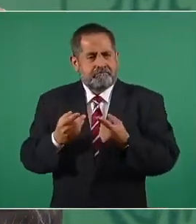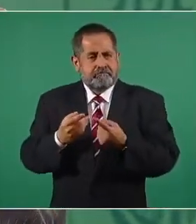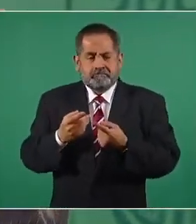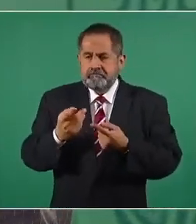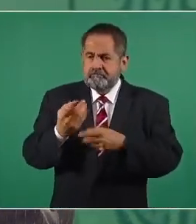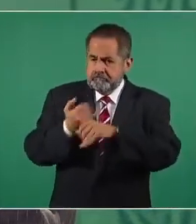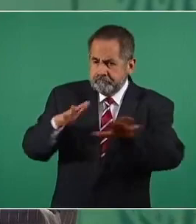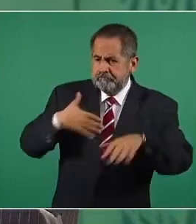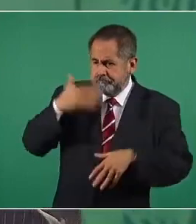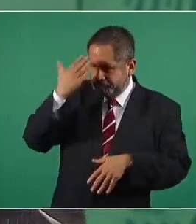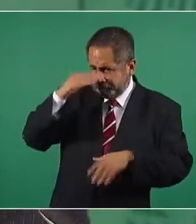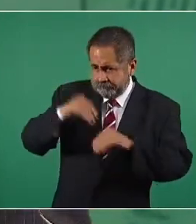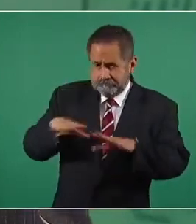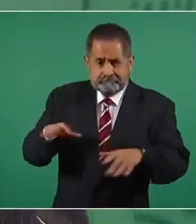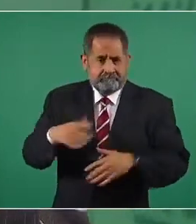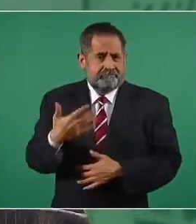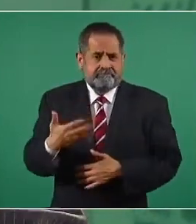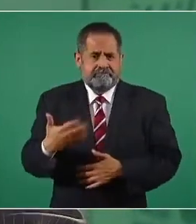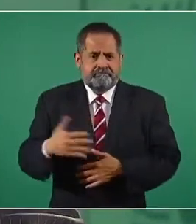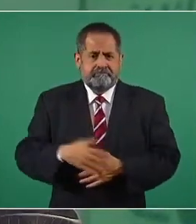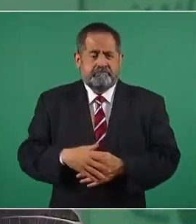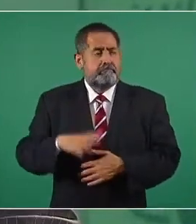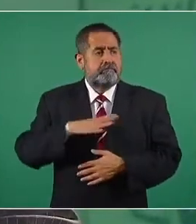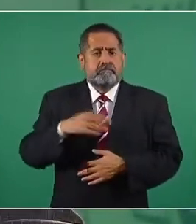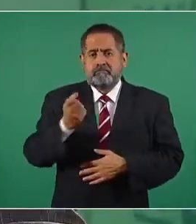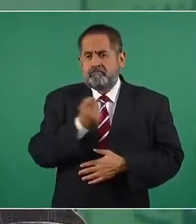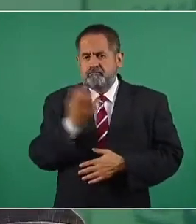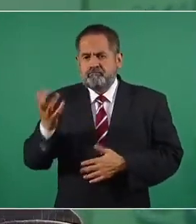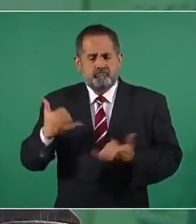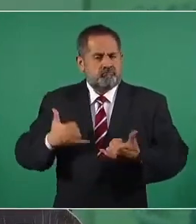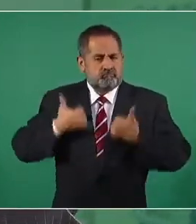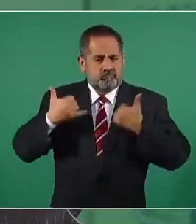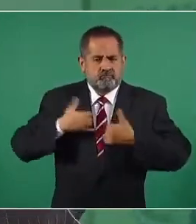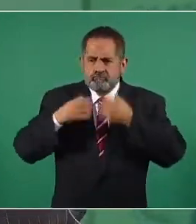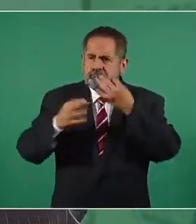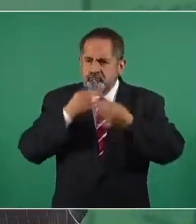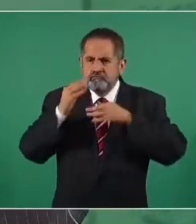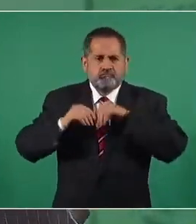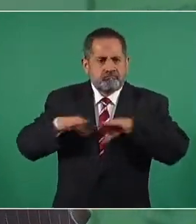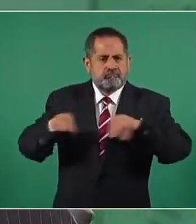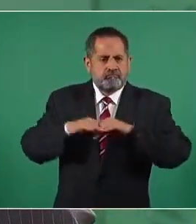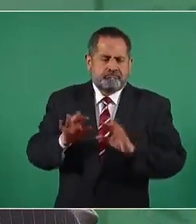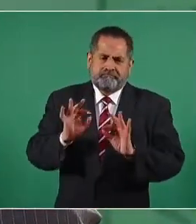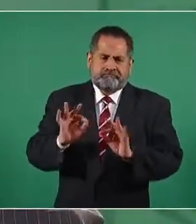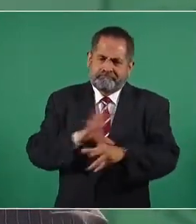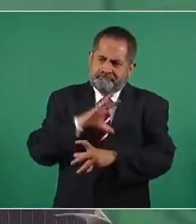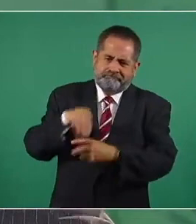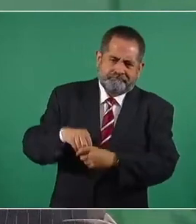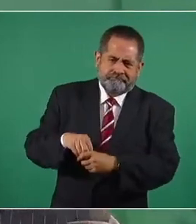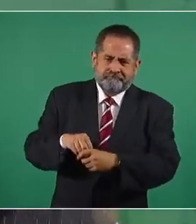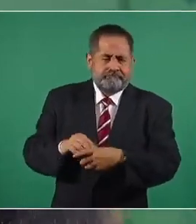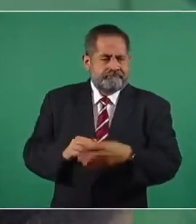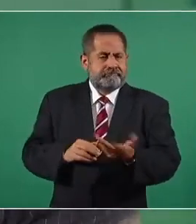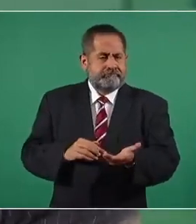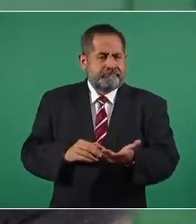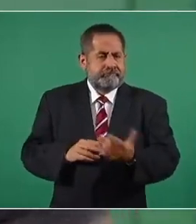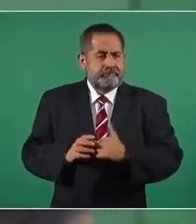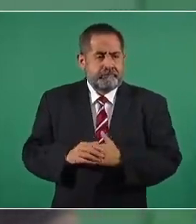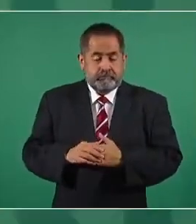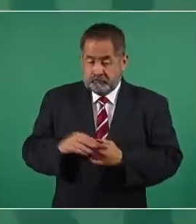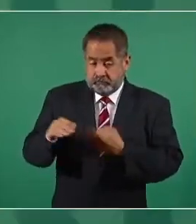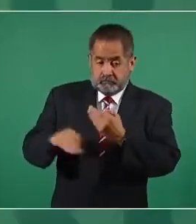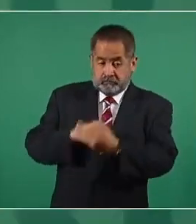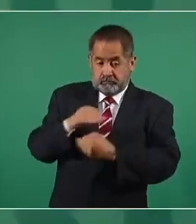informen. Afortunadamente hay muchos jóvenes que están en eso, no todos